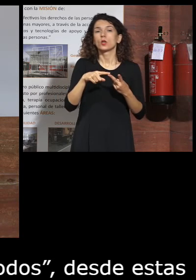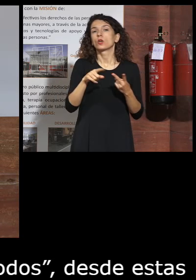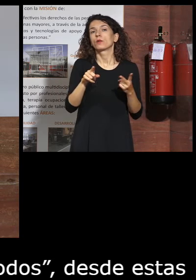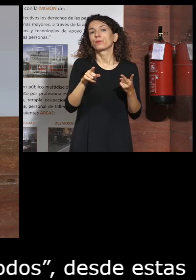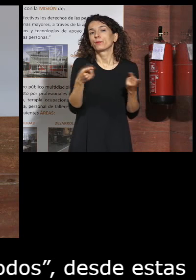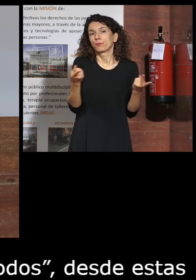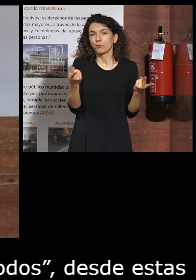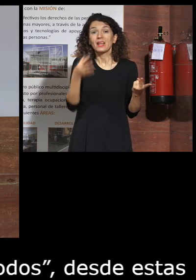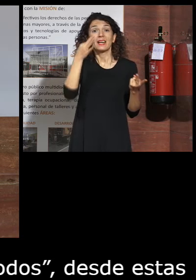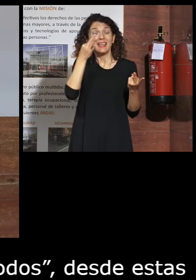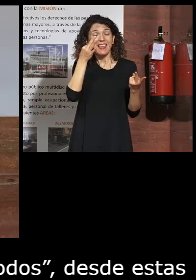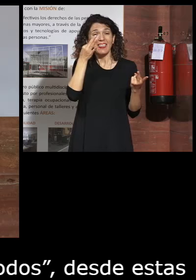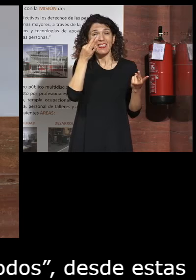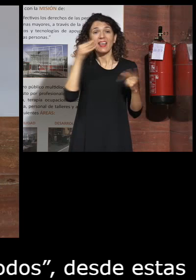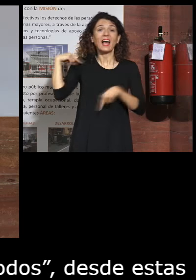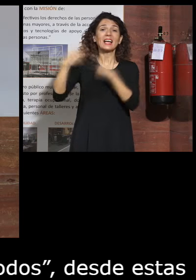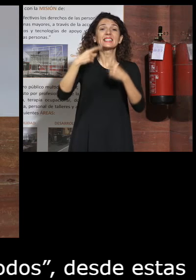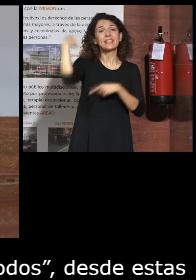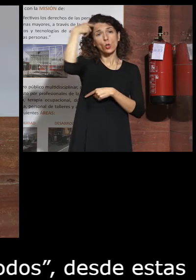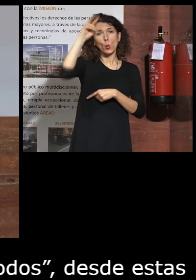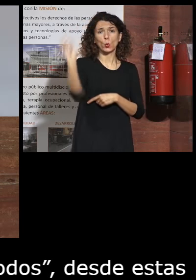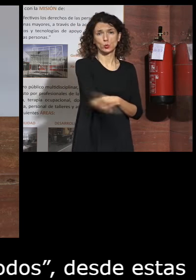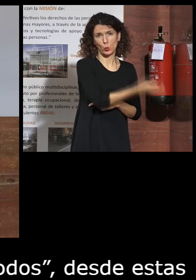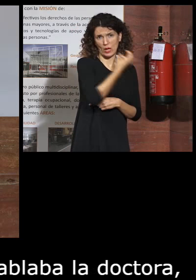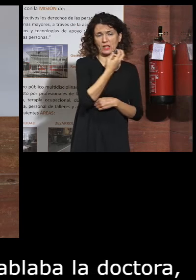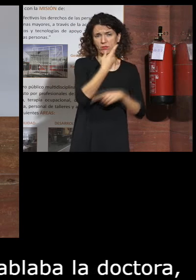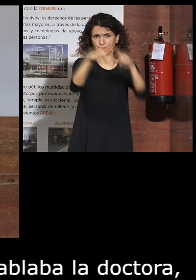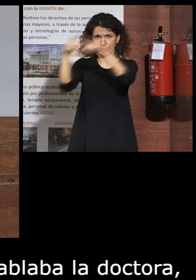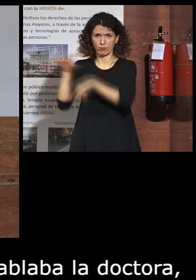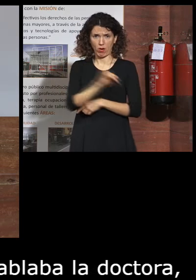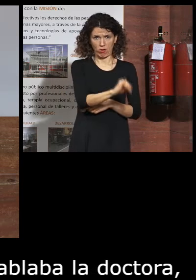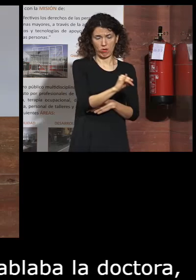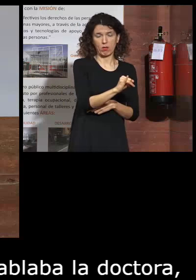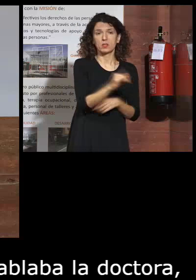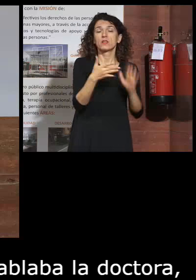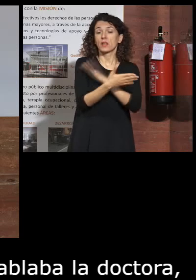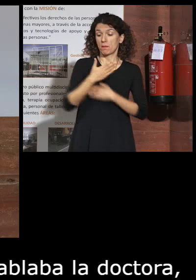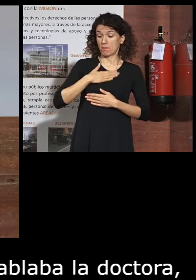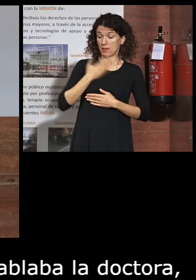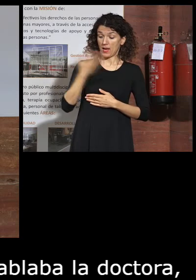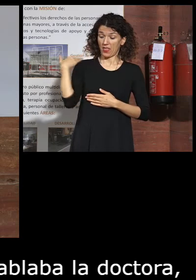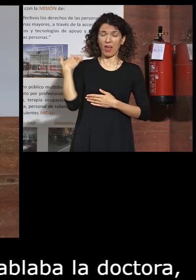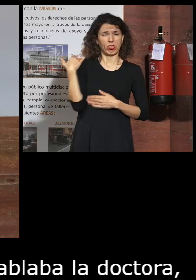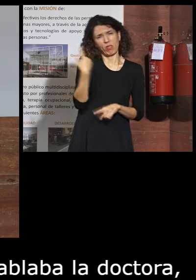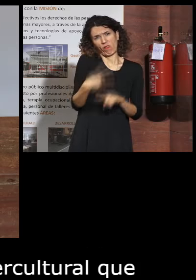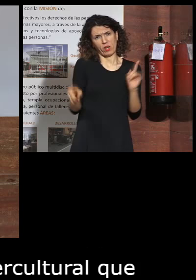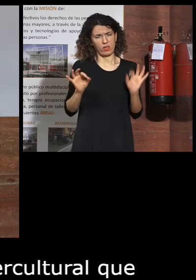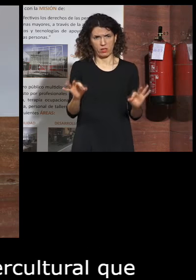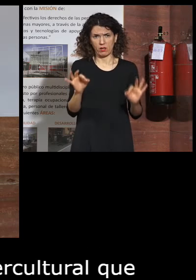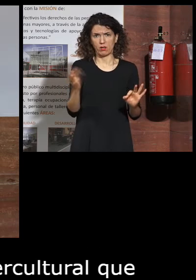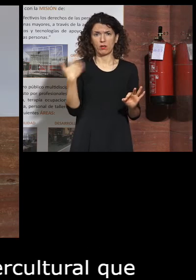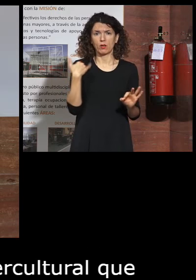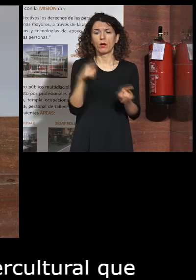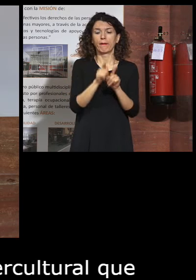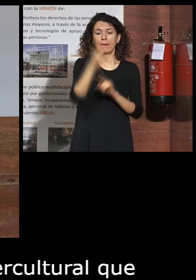realidad intercultural en la que vivimos actualmente y que a lo mejor en mi edad tampoco se vivía tanto el